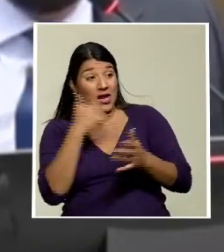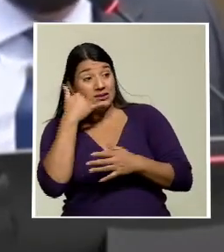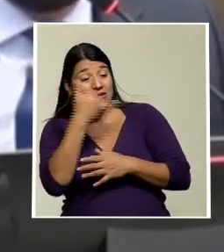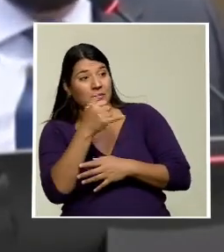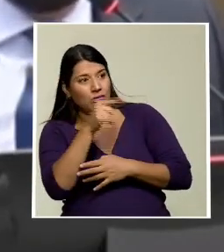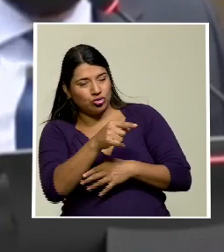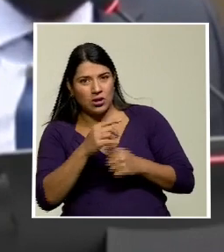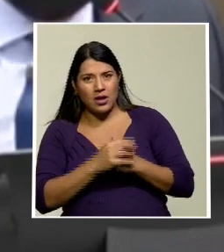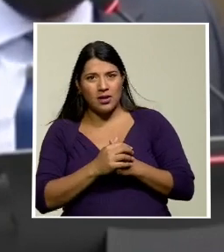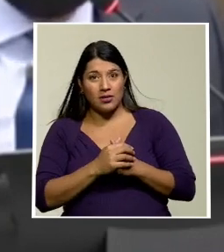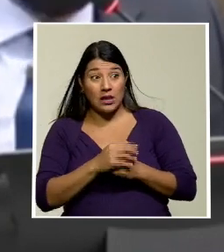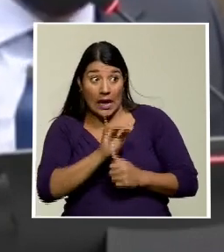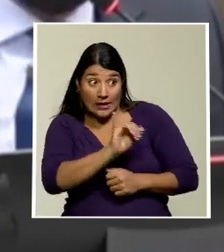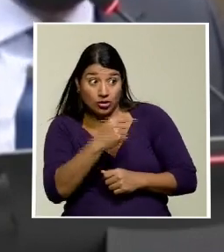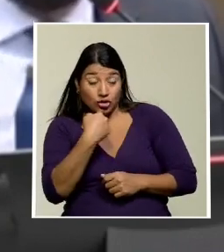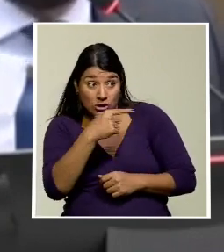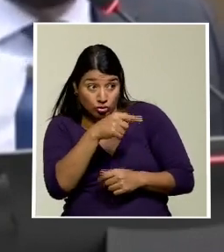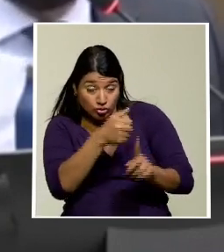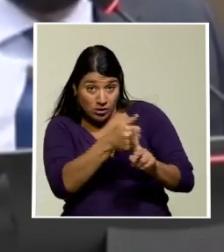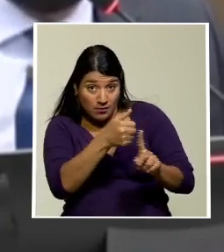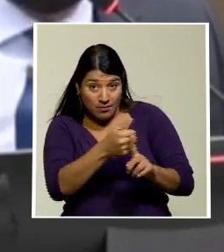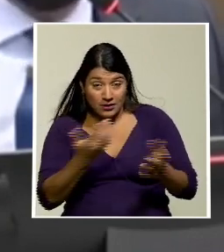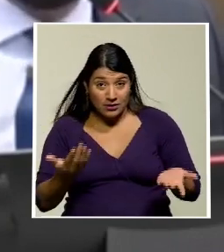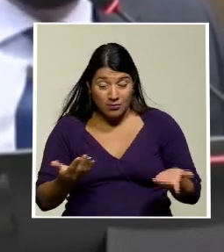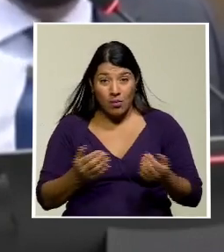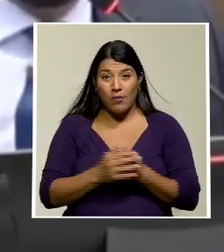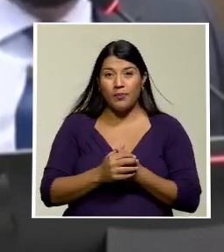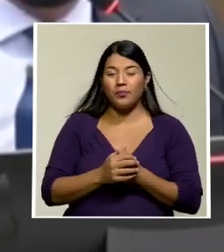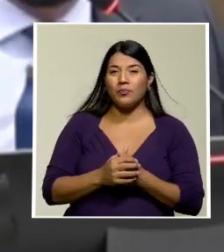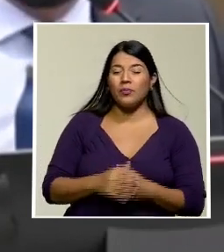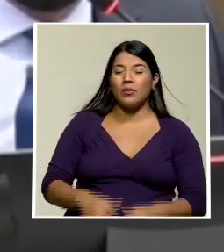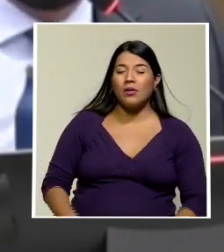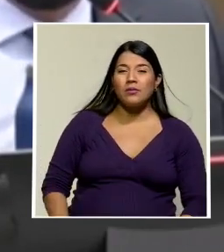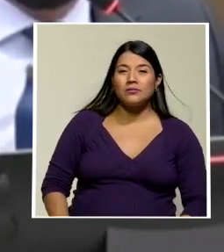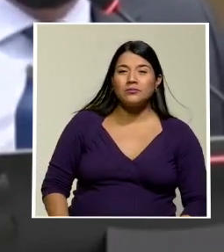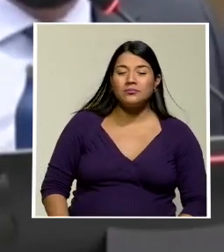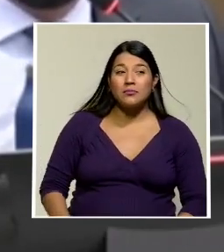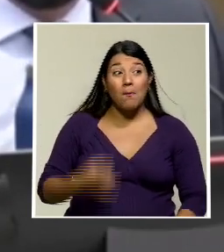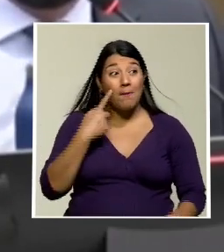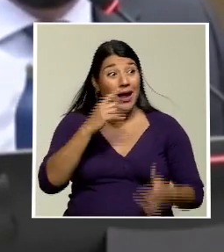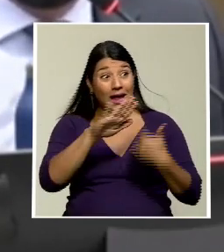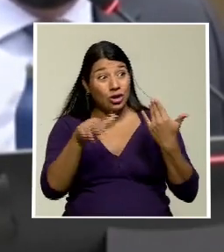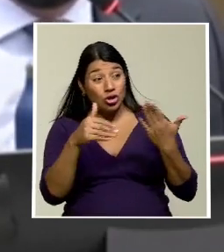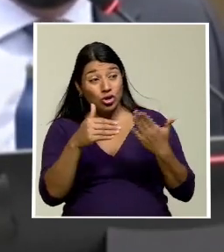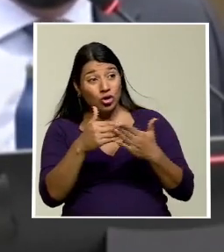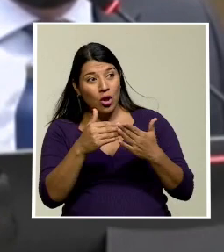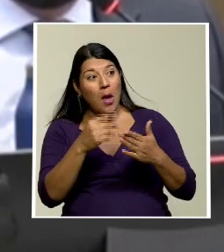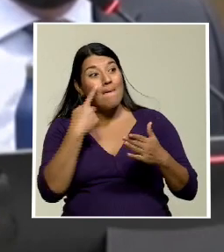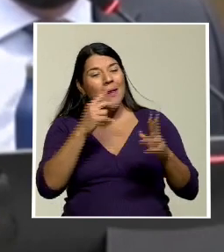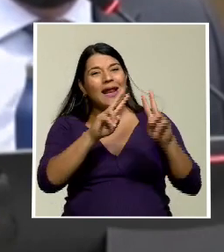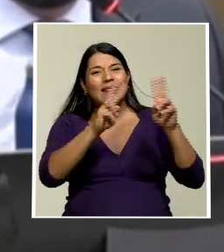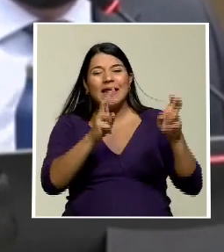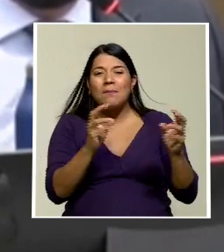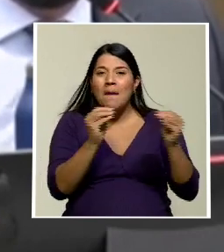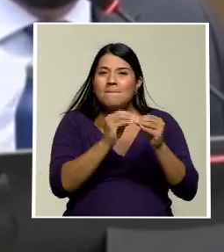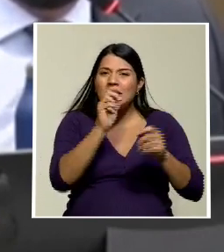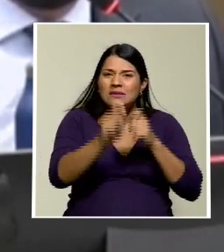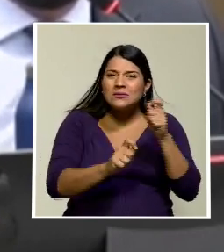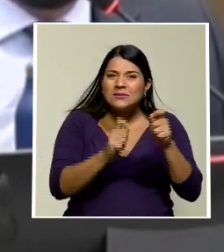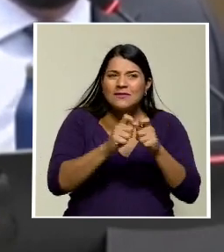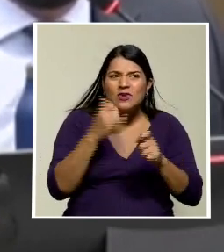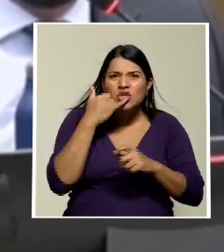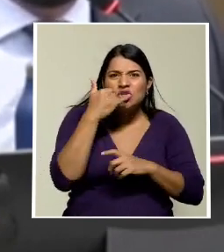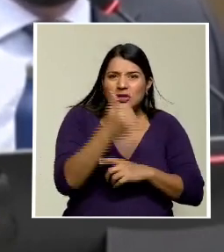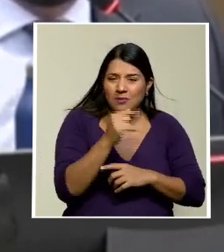coincido con sus palabras no era para siempre no era para todos los temas eran para cosas puntuales como por